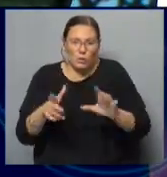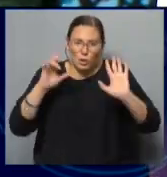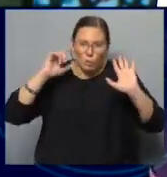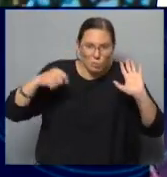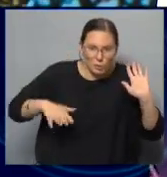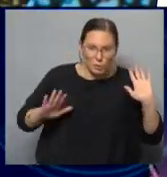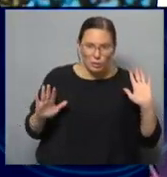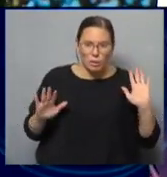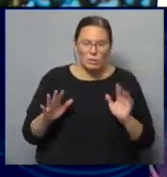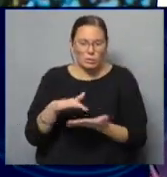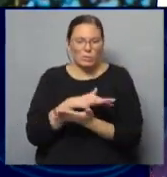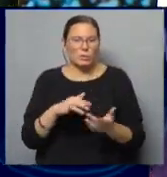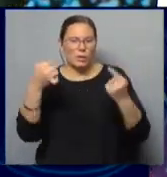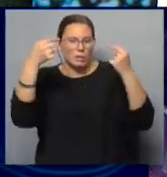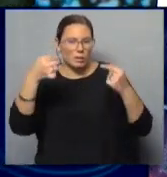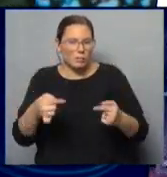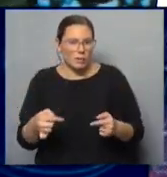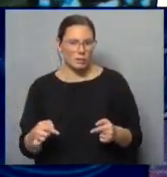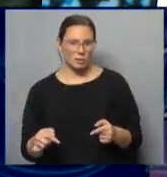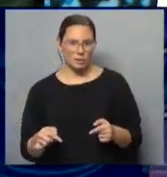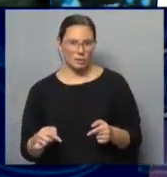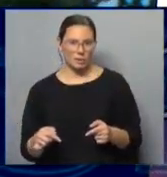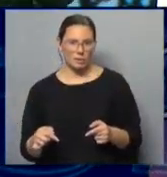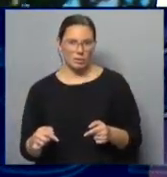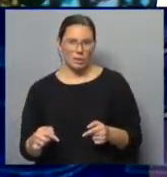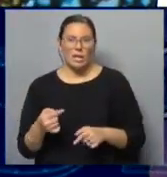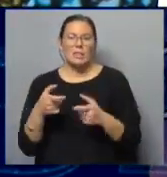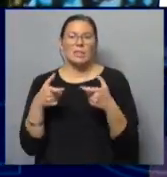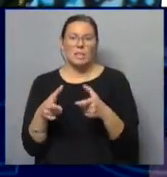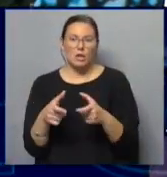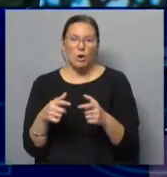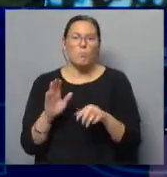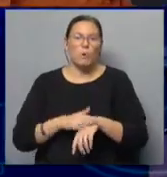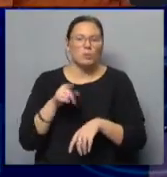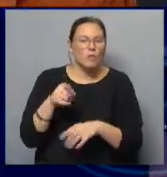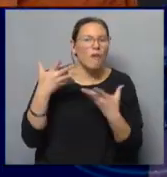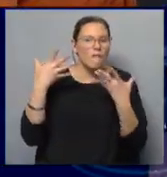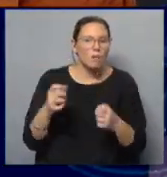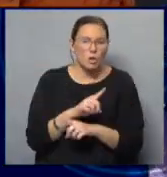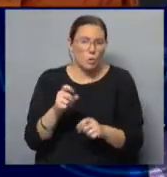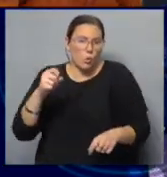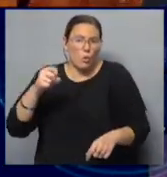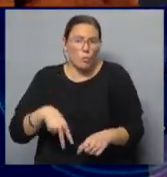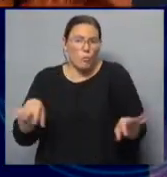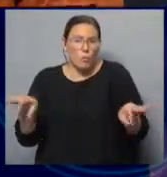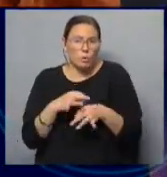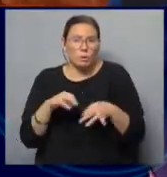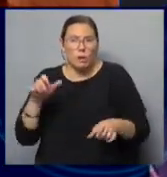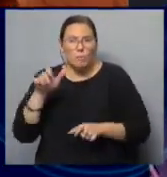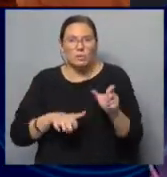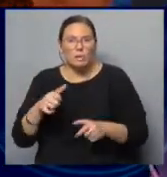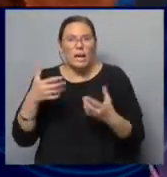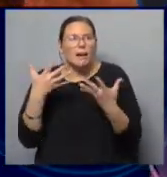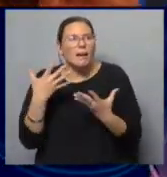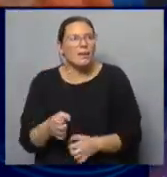pienso así, porque son dos situaciones recontra diferentes. Un disco lo ponés cuando vos querés. Pero no es muy común en la música, porque la gente muchas veces